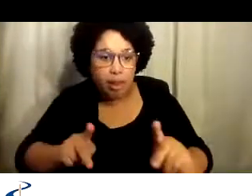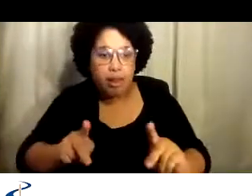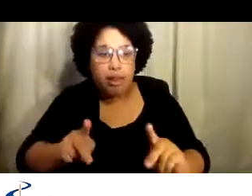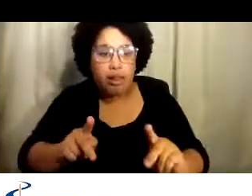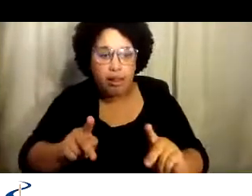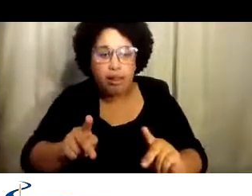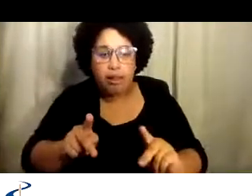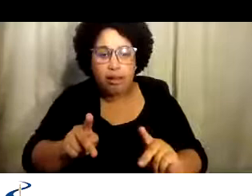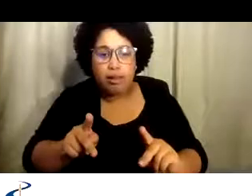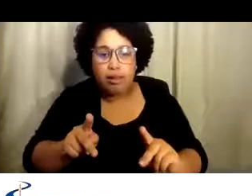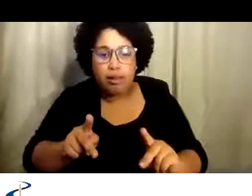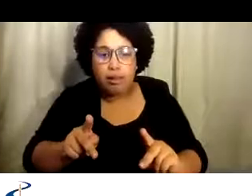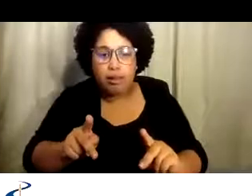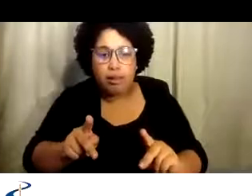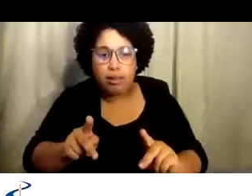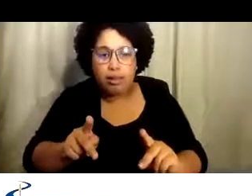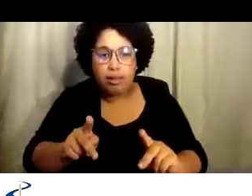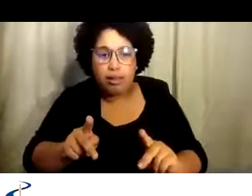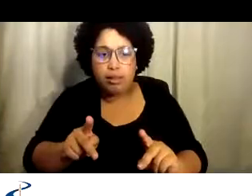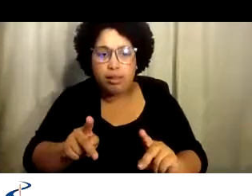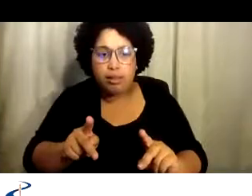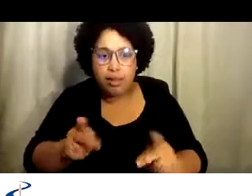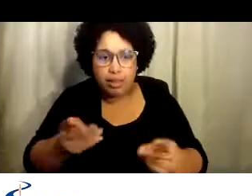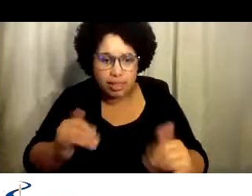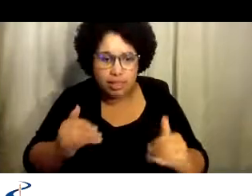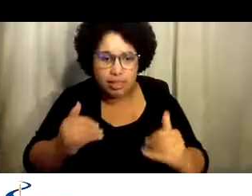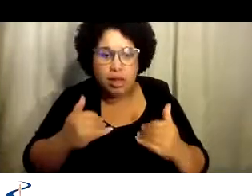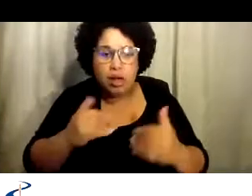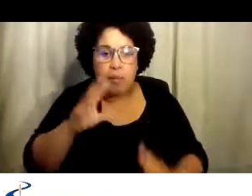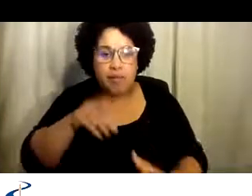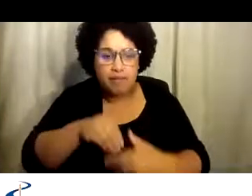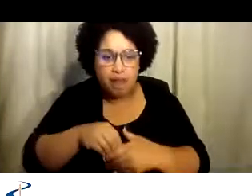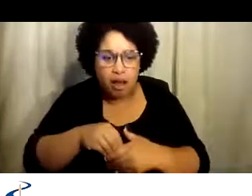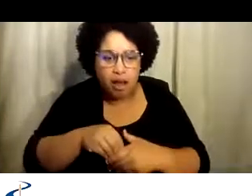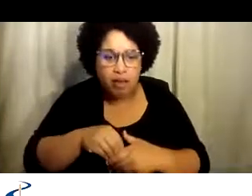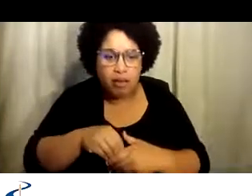con otra gente y personal en el programa.